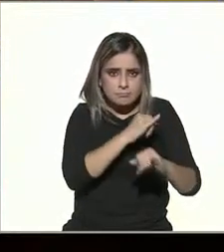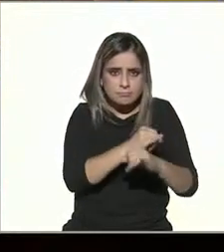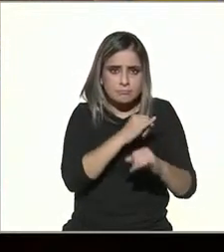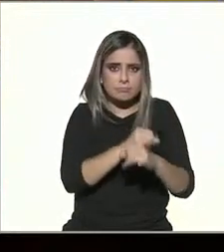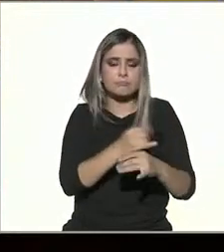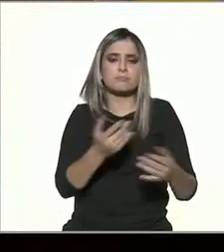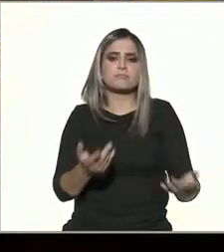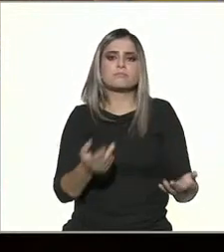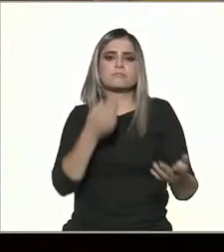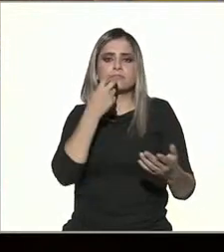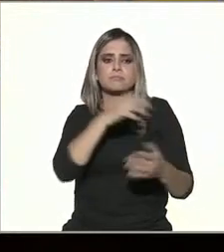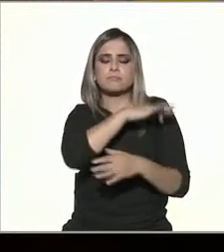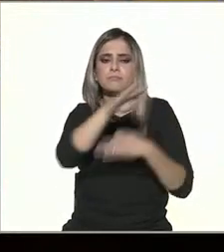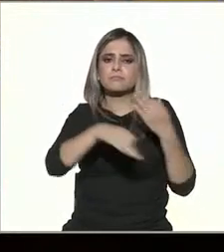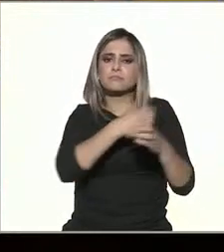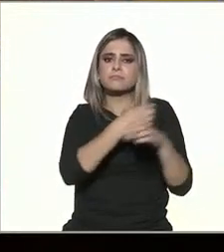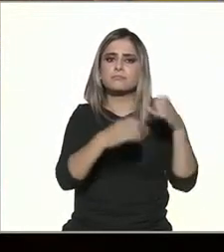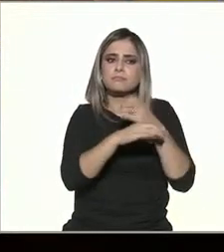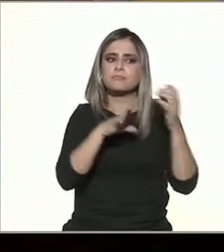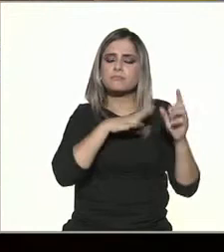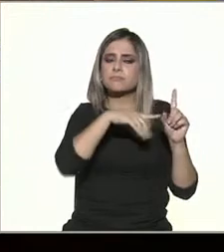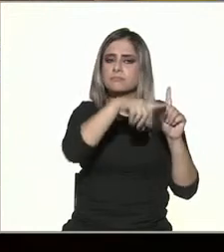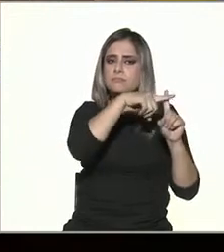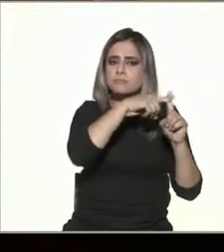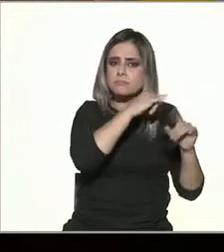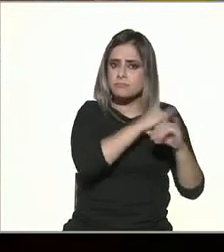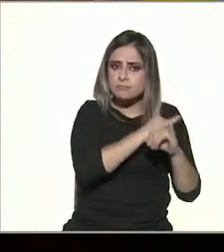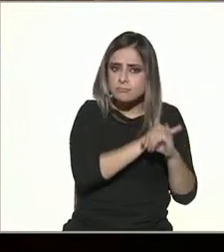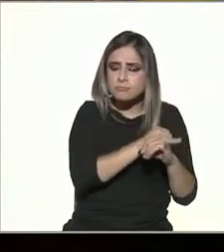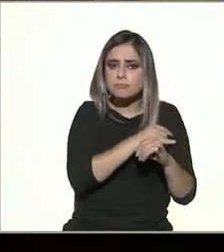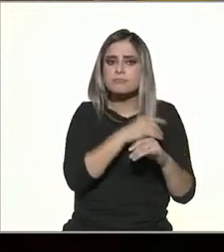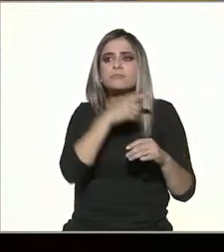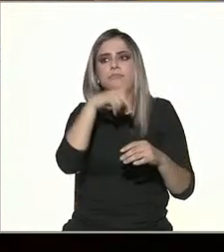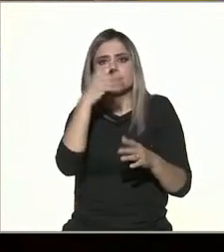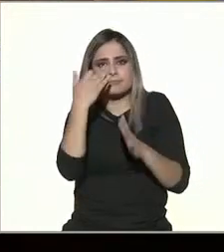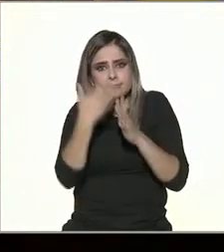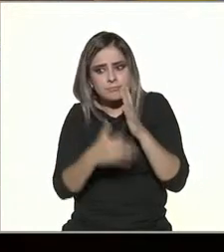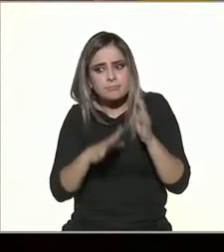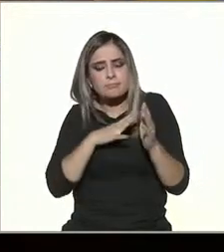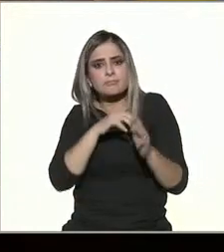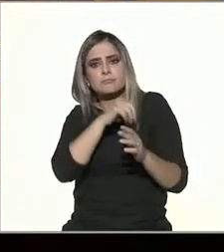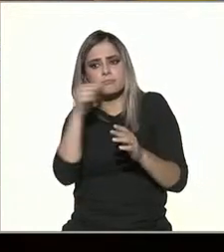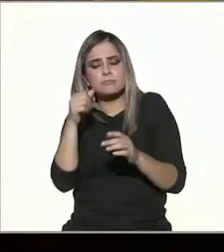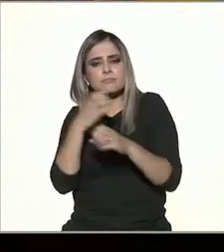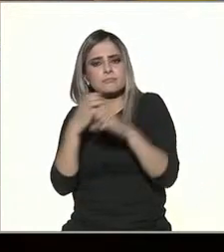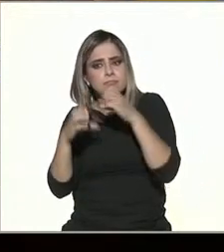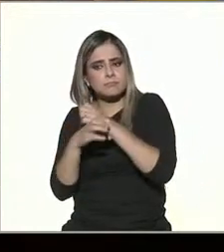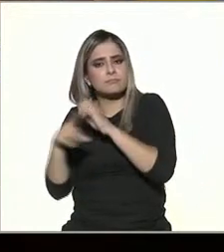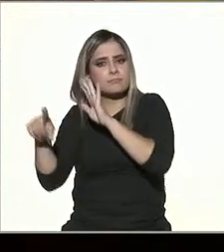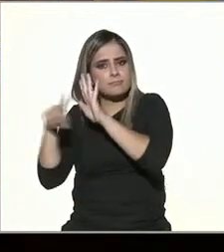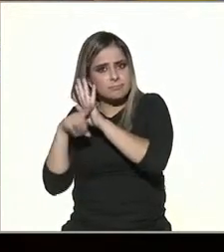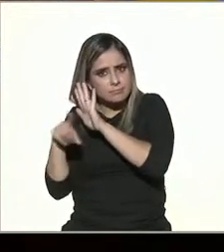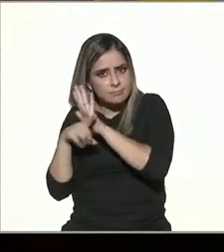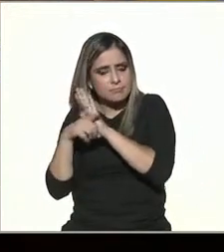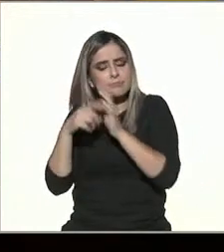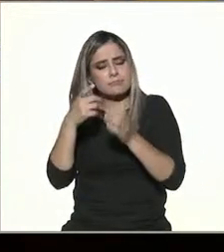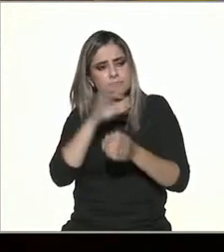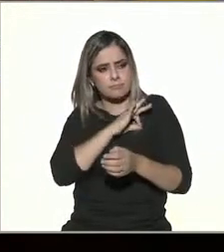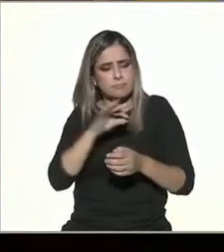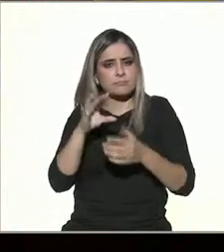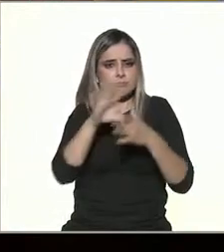empresas, lo que ha significado. Entonces, también hablemos de la parte positiva y sí, agradecer sus comentarios